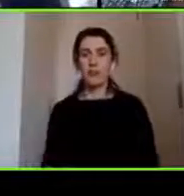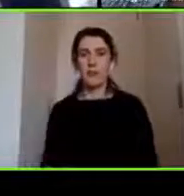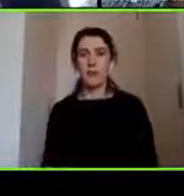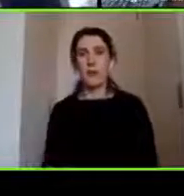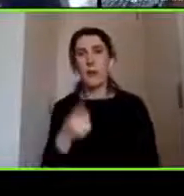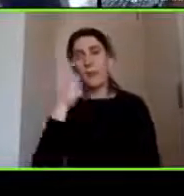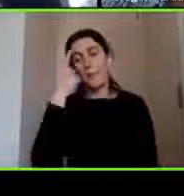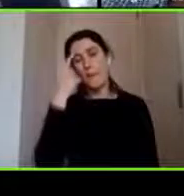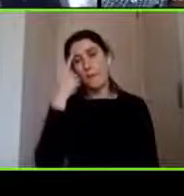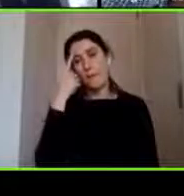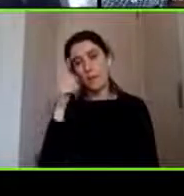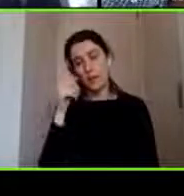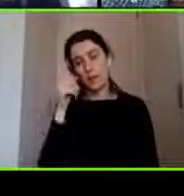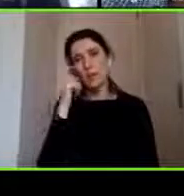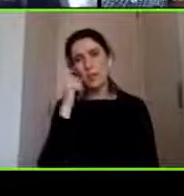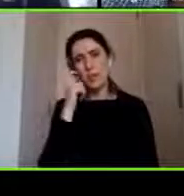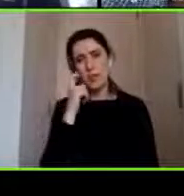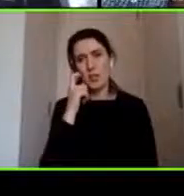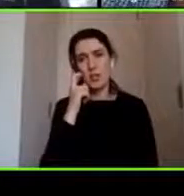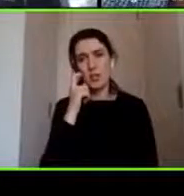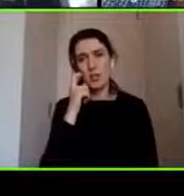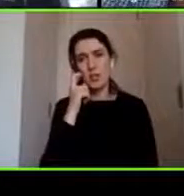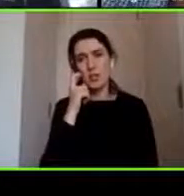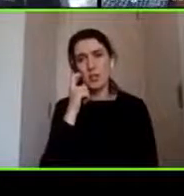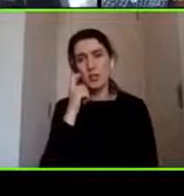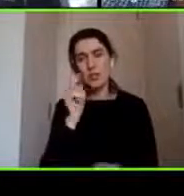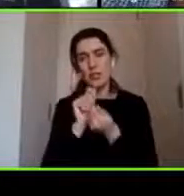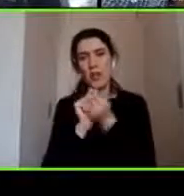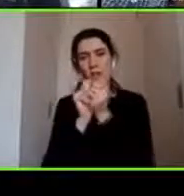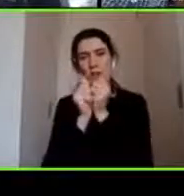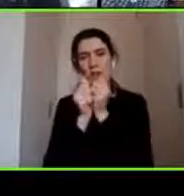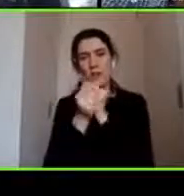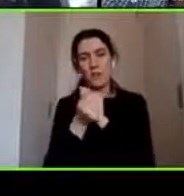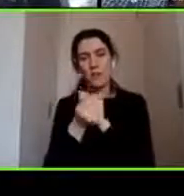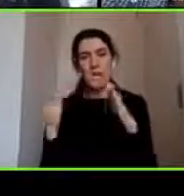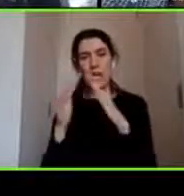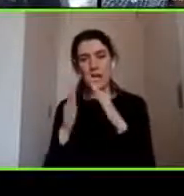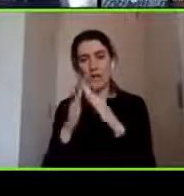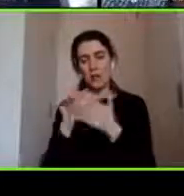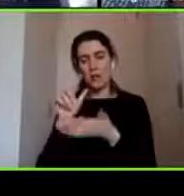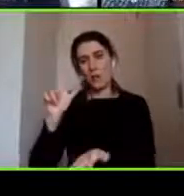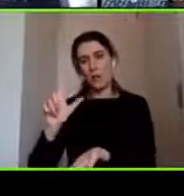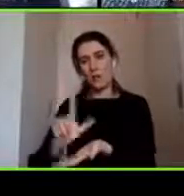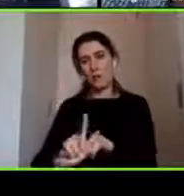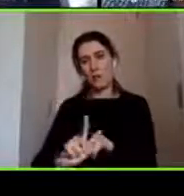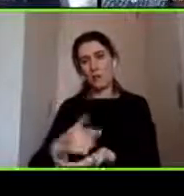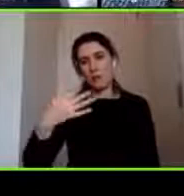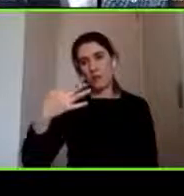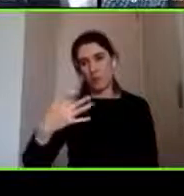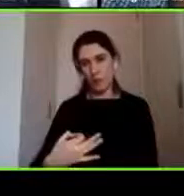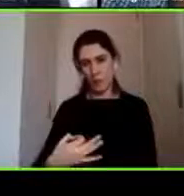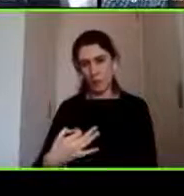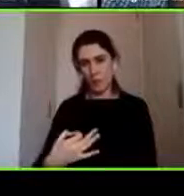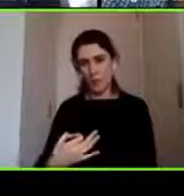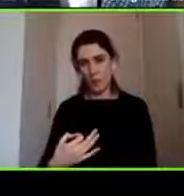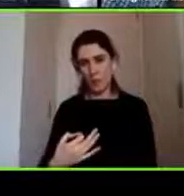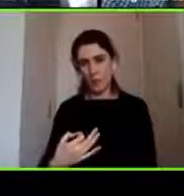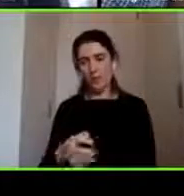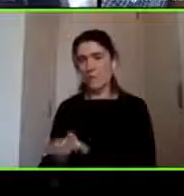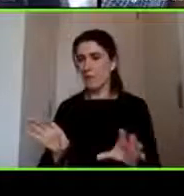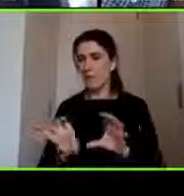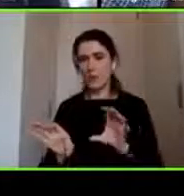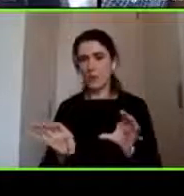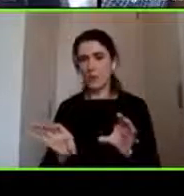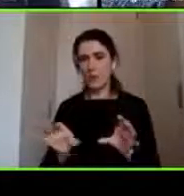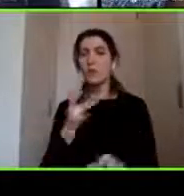yo creo que tenemos que transformar nuestro hogar en un lugar muy seguro y eso tiene que ver con cosas tan simples como por ejemplo no sé para evitar